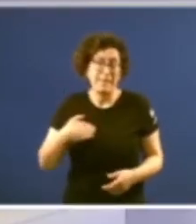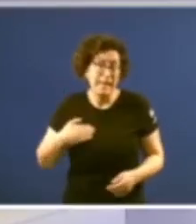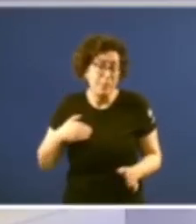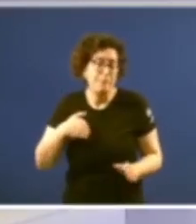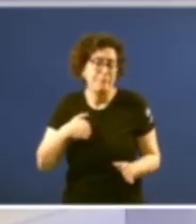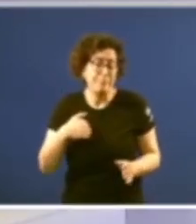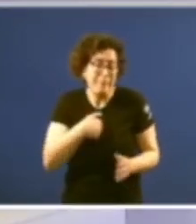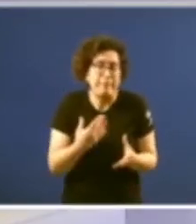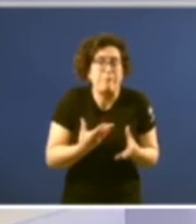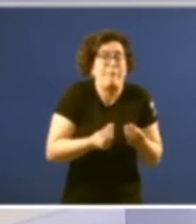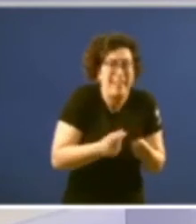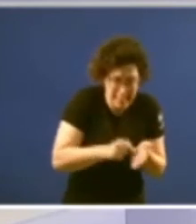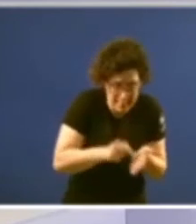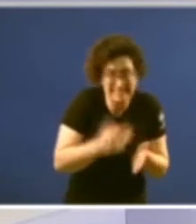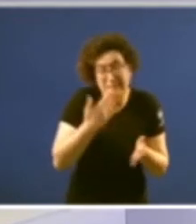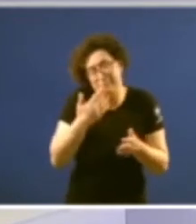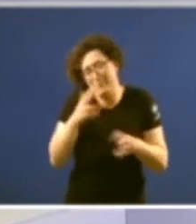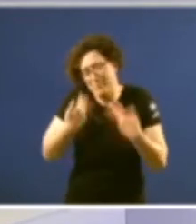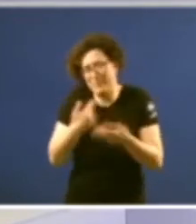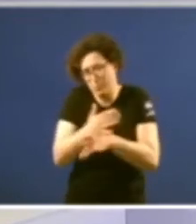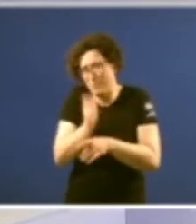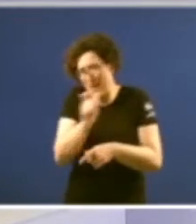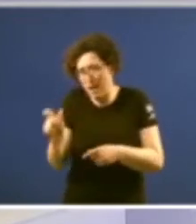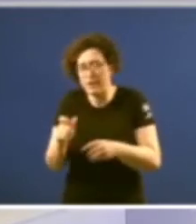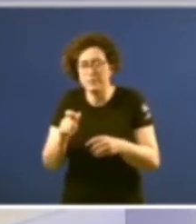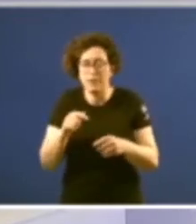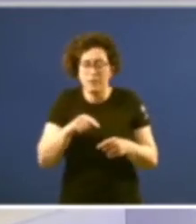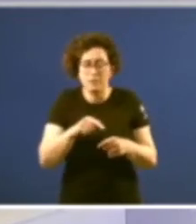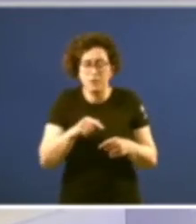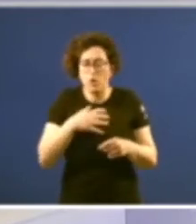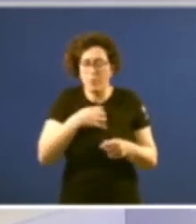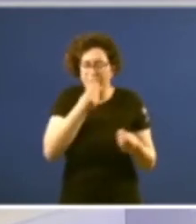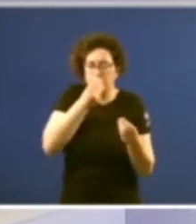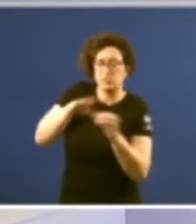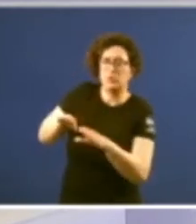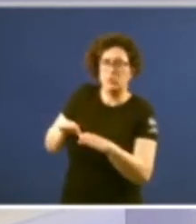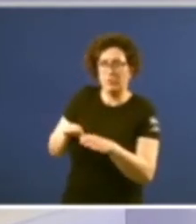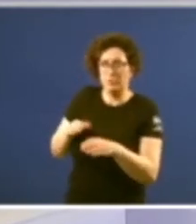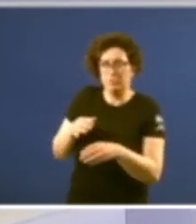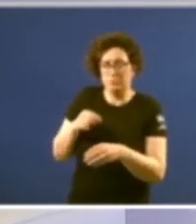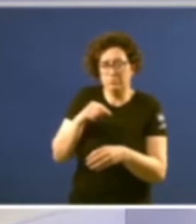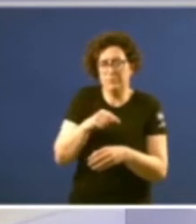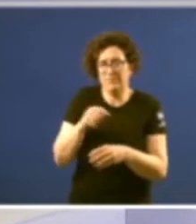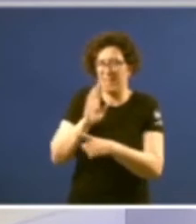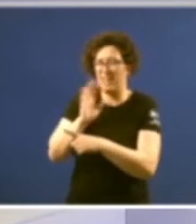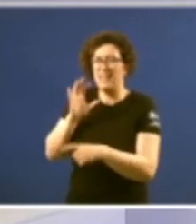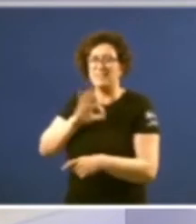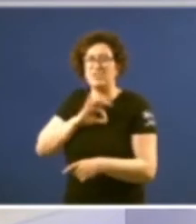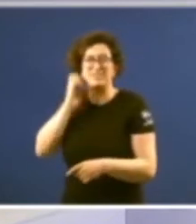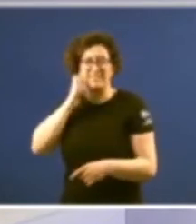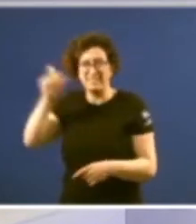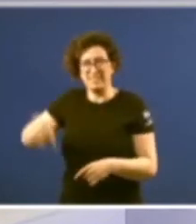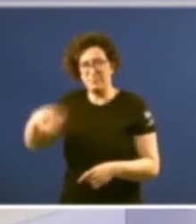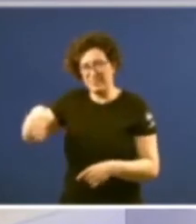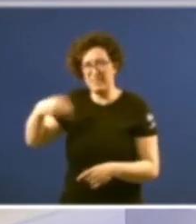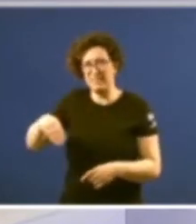papel se me permiten o xogo de palabras foi insustituible como decía o señor Santalices na